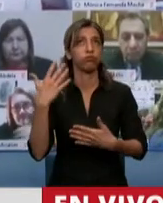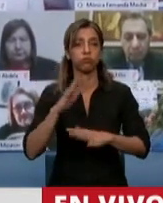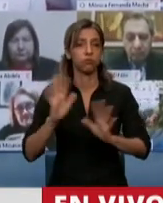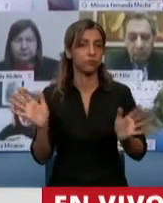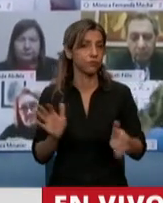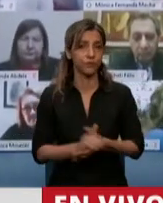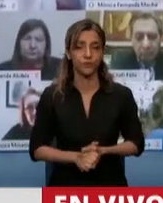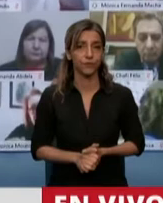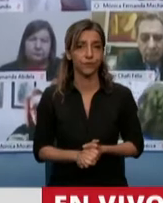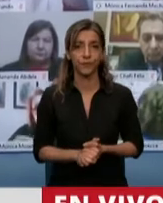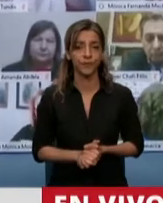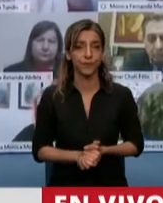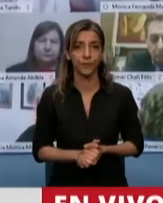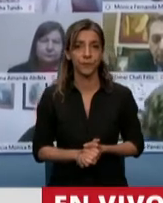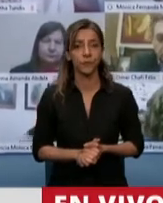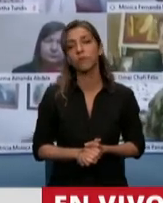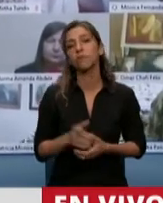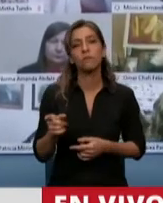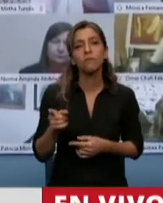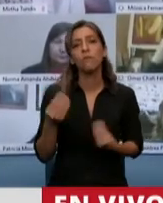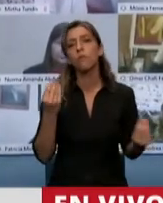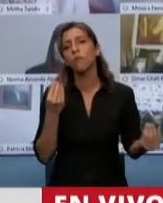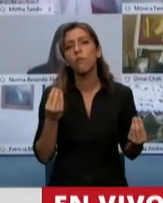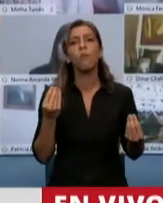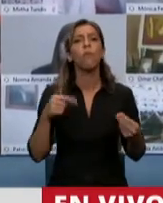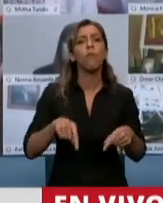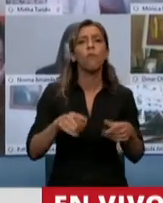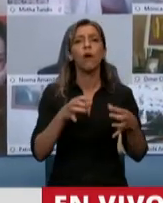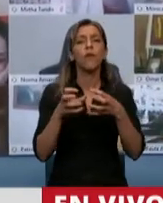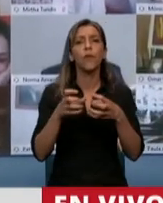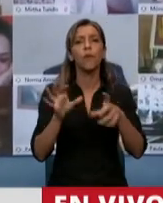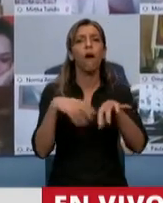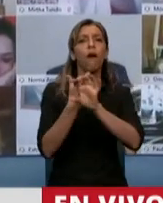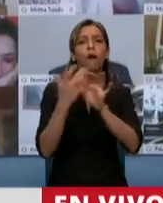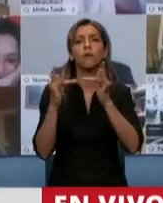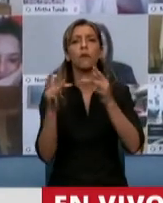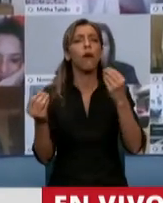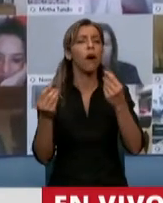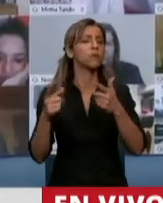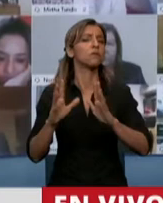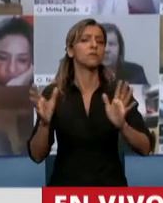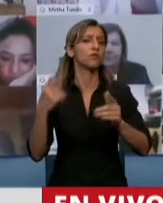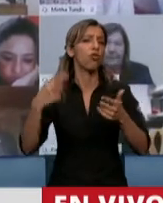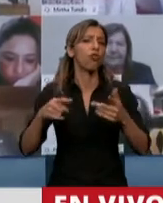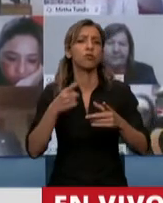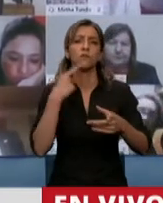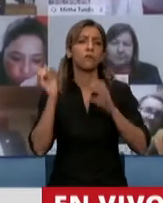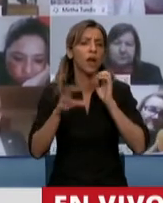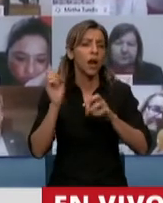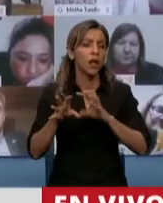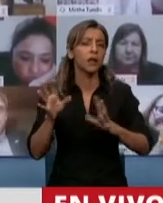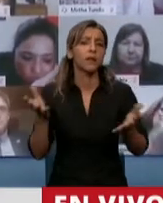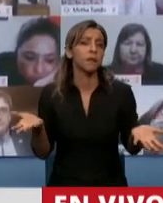cuestionamientos al debate virtual y qué sumisos son para